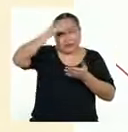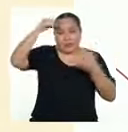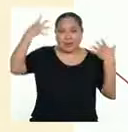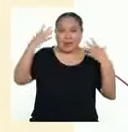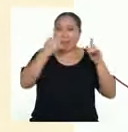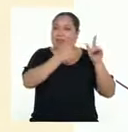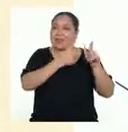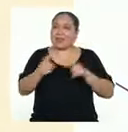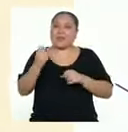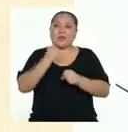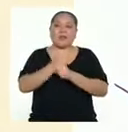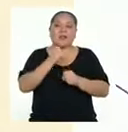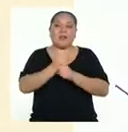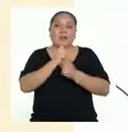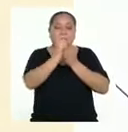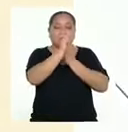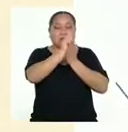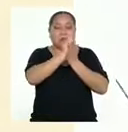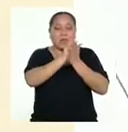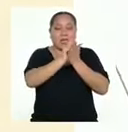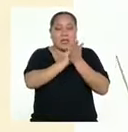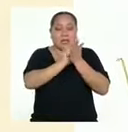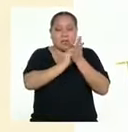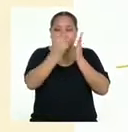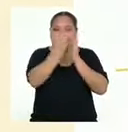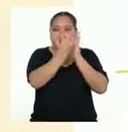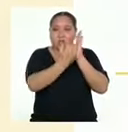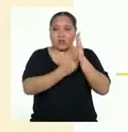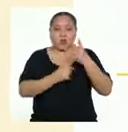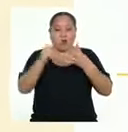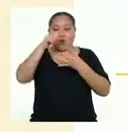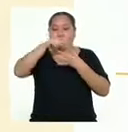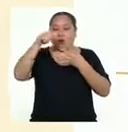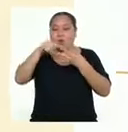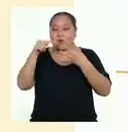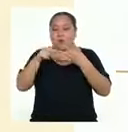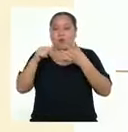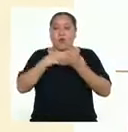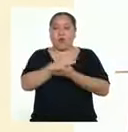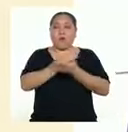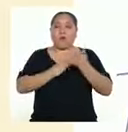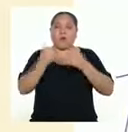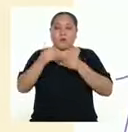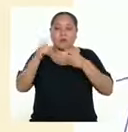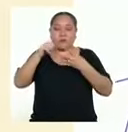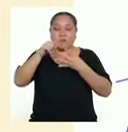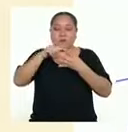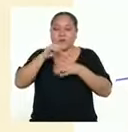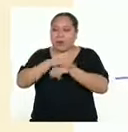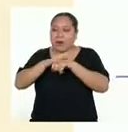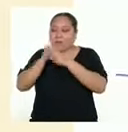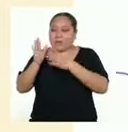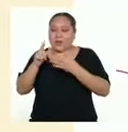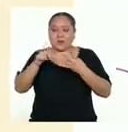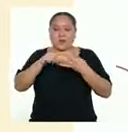listos para trabajar en nuestro texto instructivo y sus cuatro pasos de producción. Planificación,